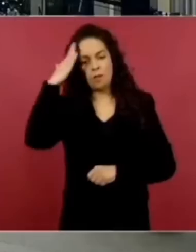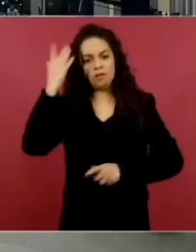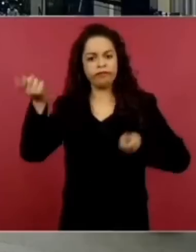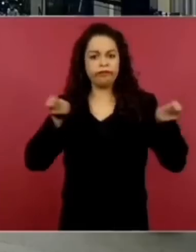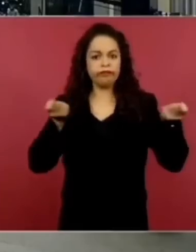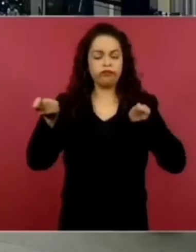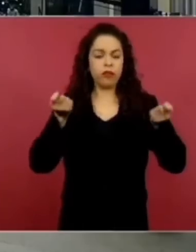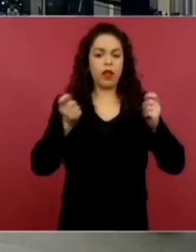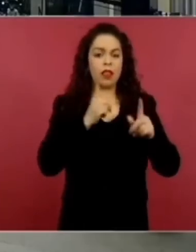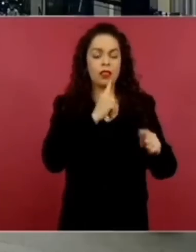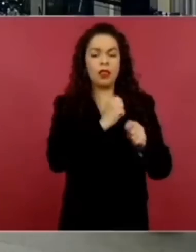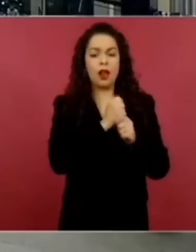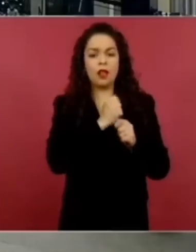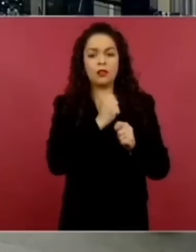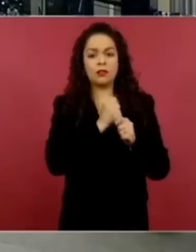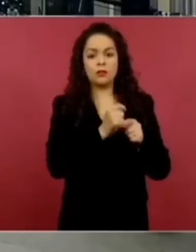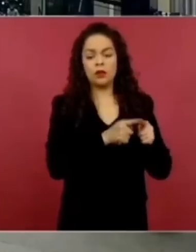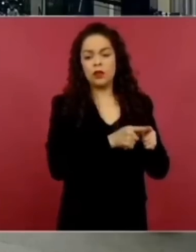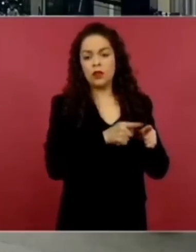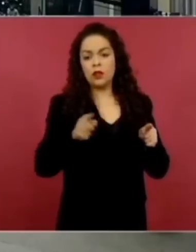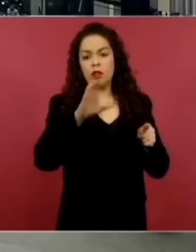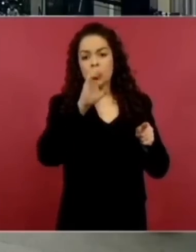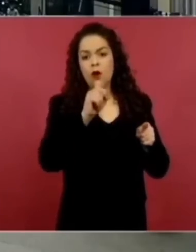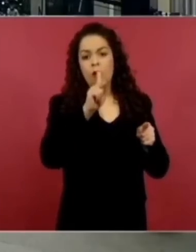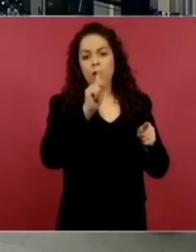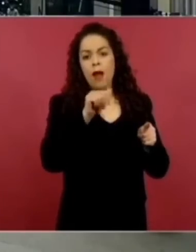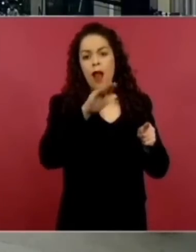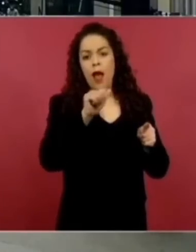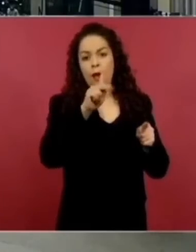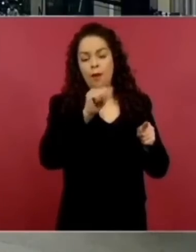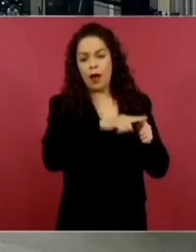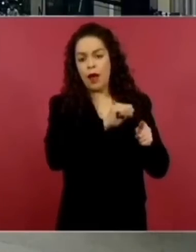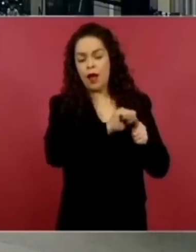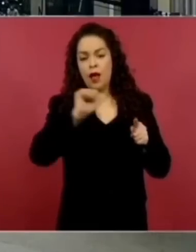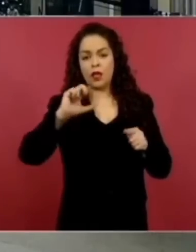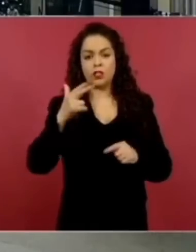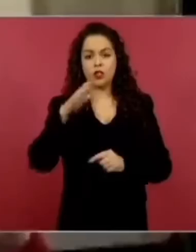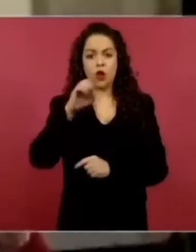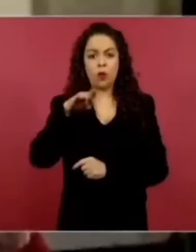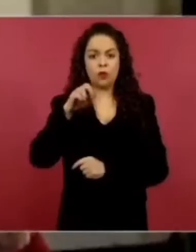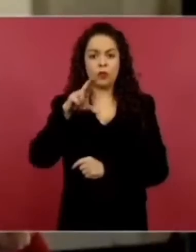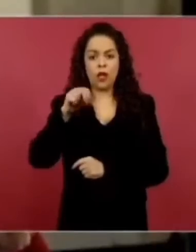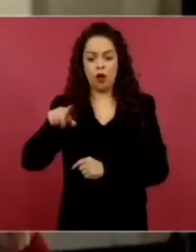frontera a Comalapa, pasando por Chico Muselo y yendo hacia la Concordia.